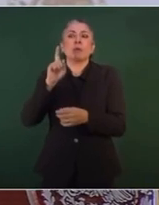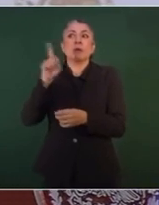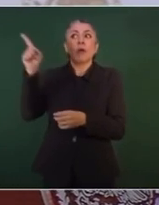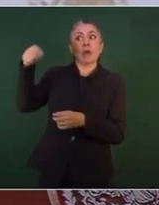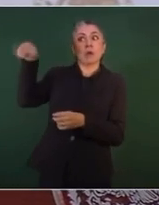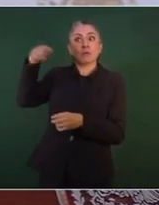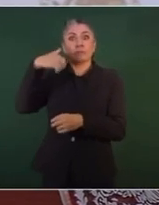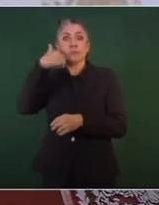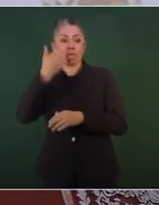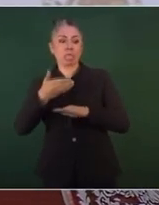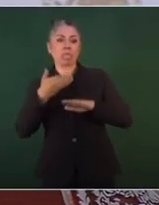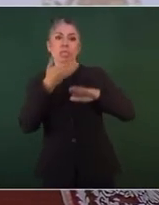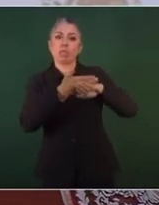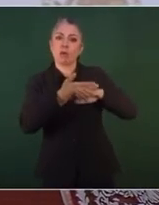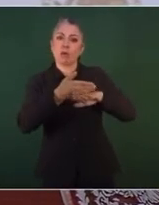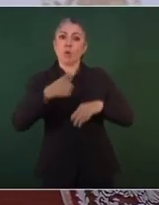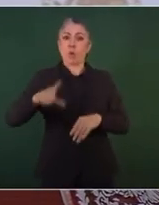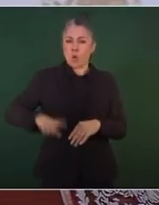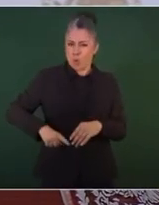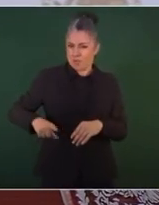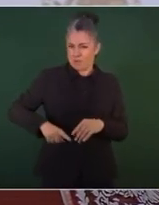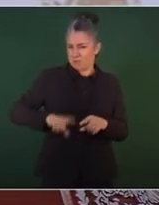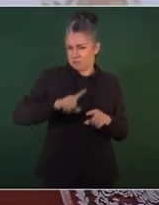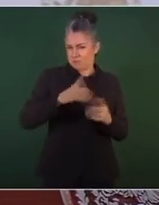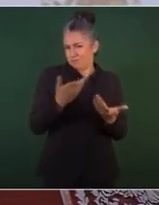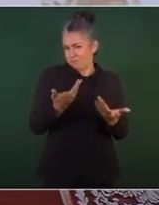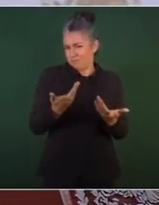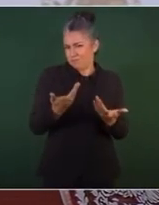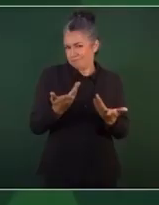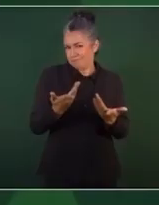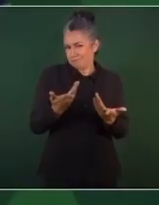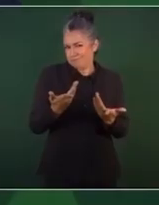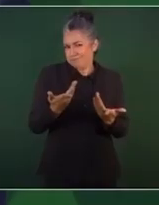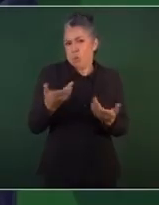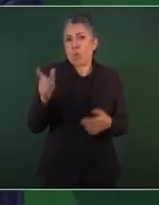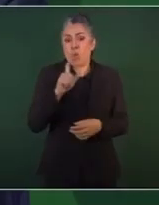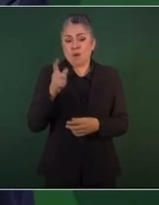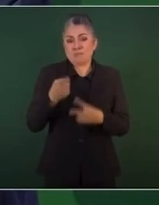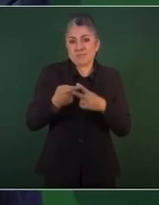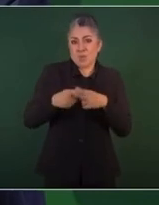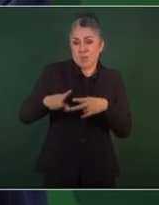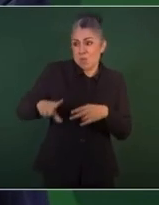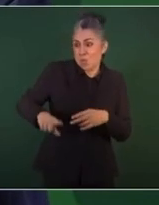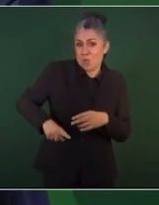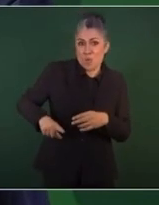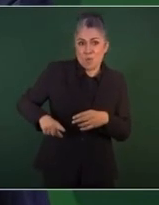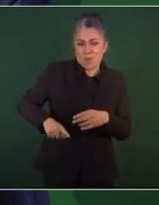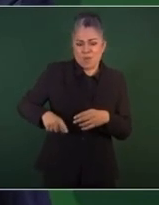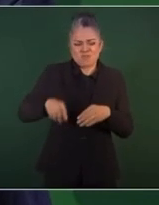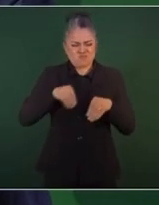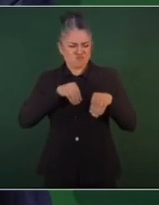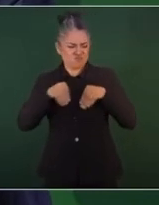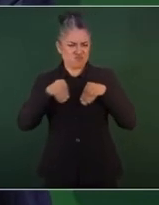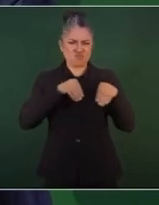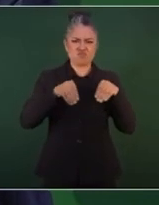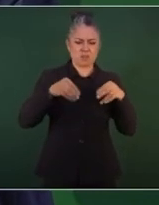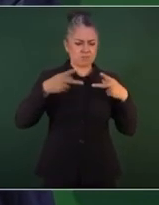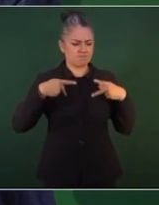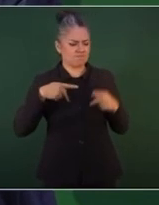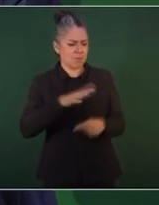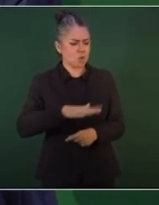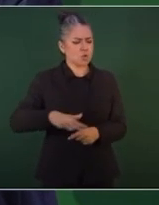a gobiernos a surgidos de movimientos populares y